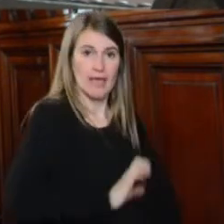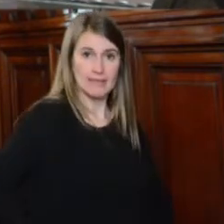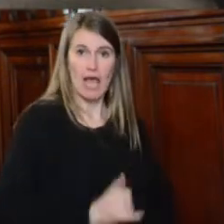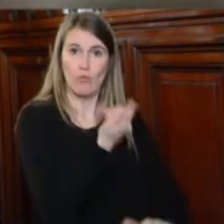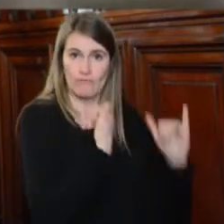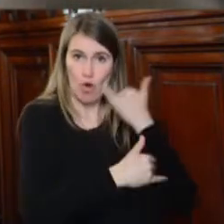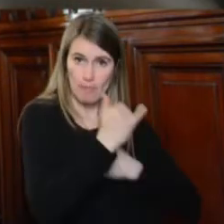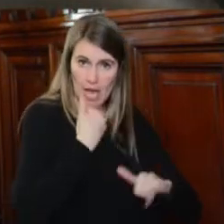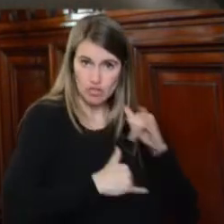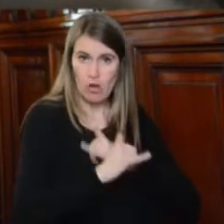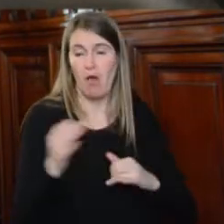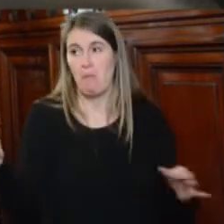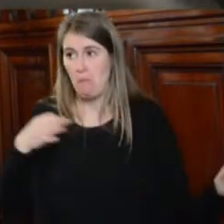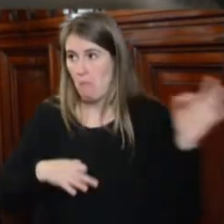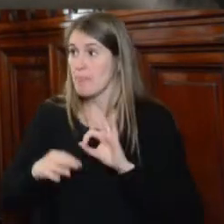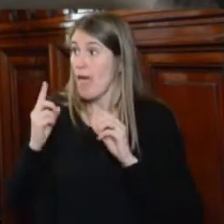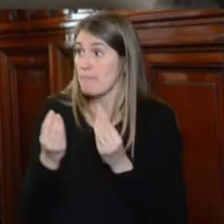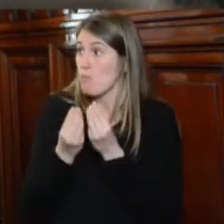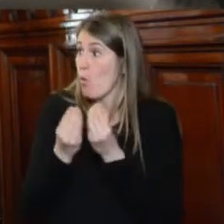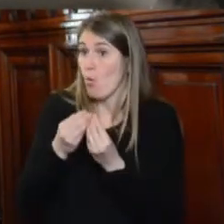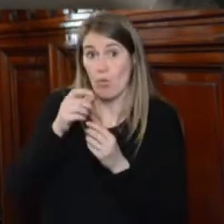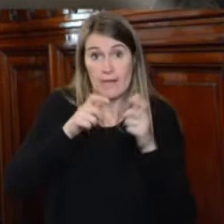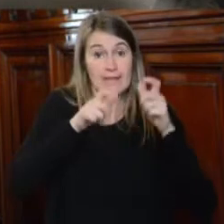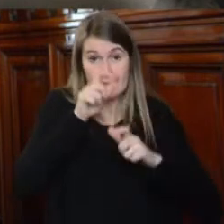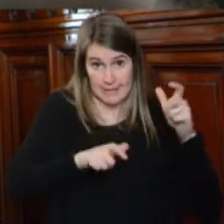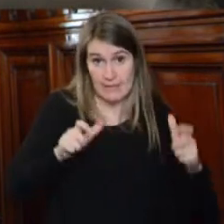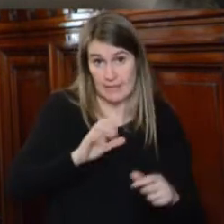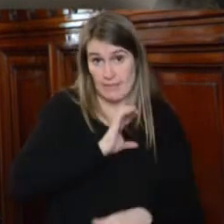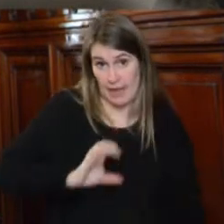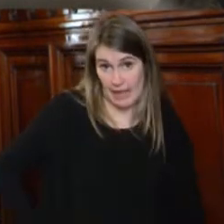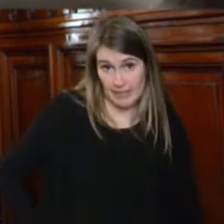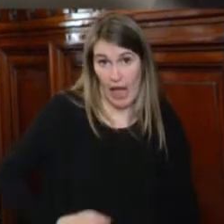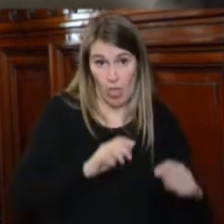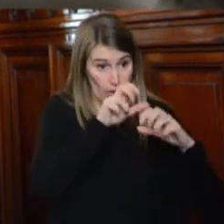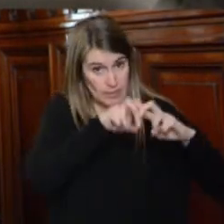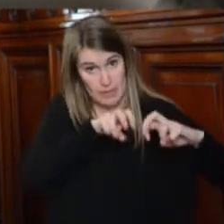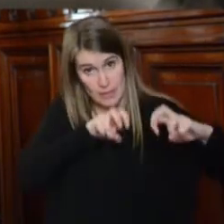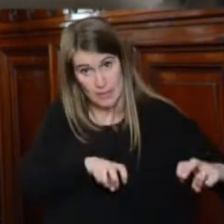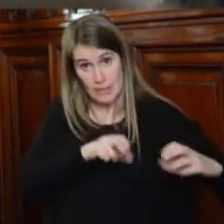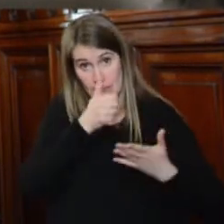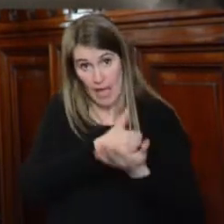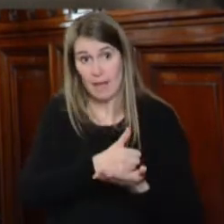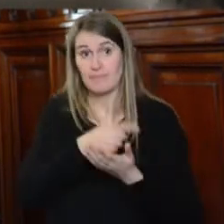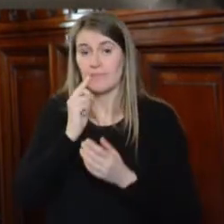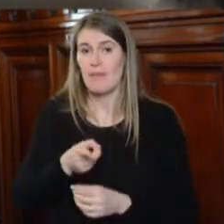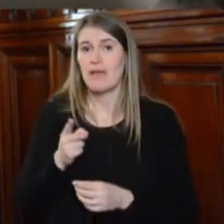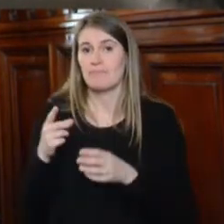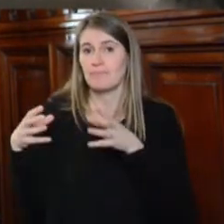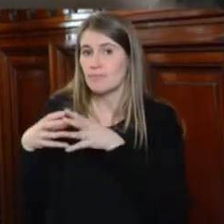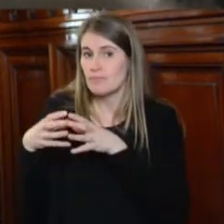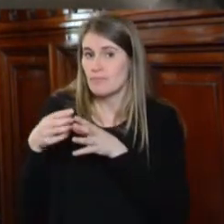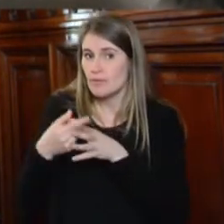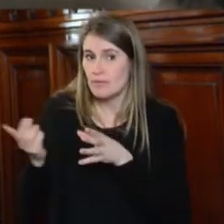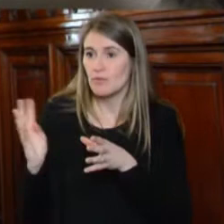la expresiva presencia del Estado, agradecer al ambiente de presentación de